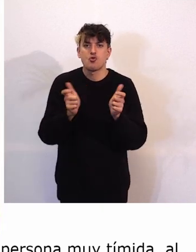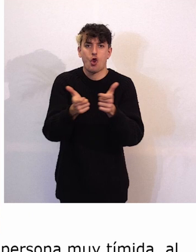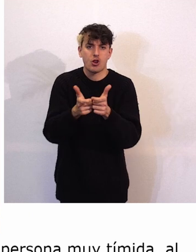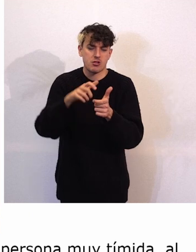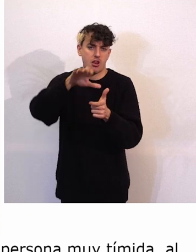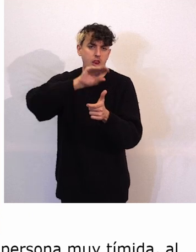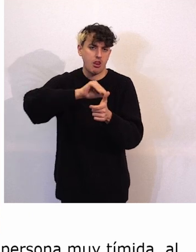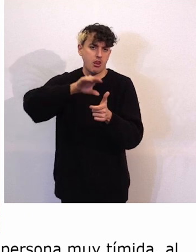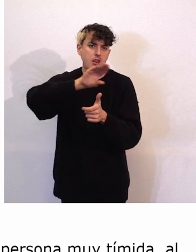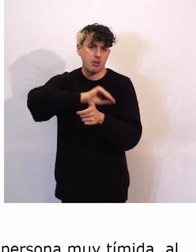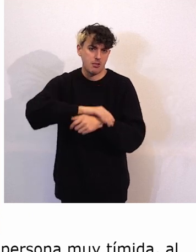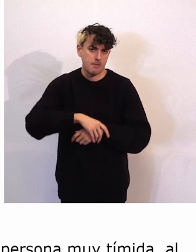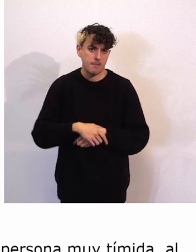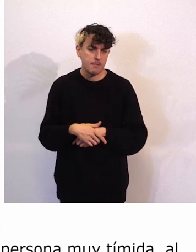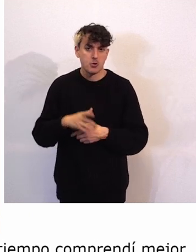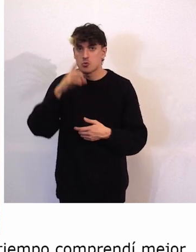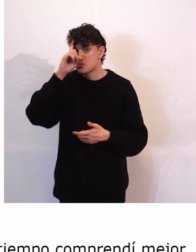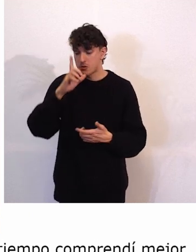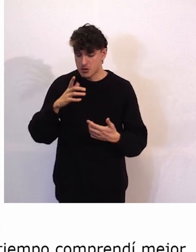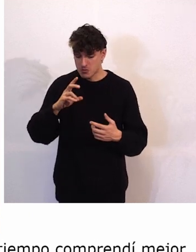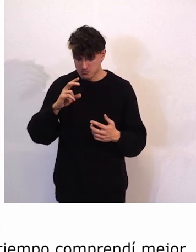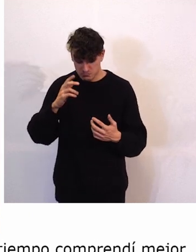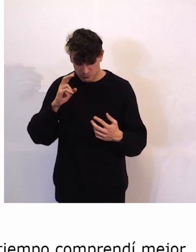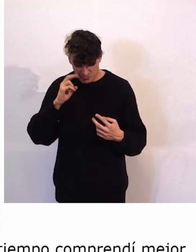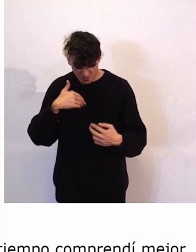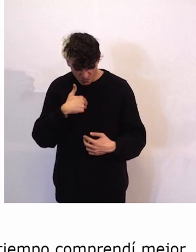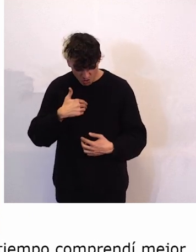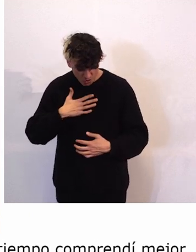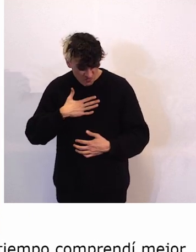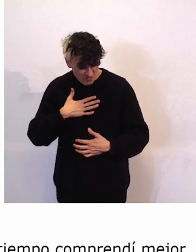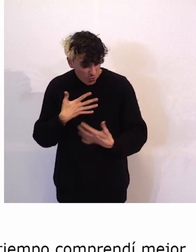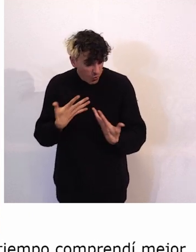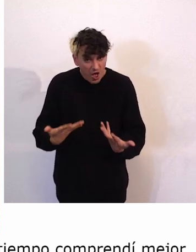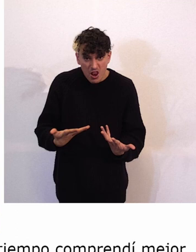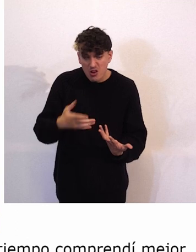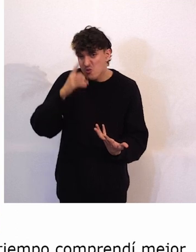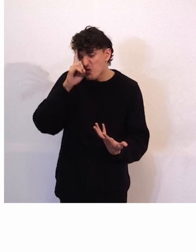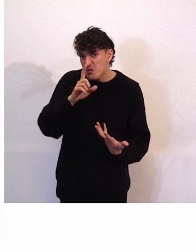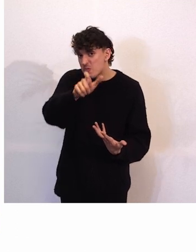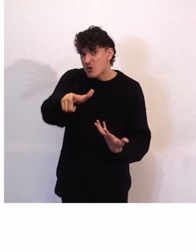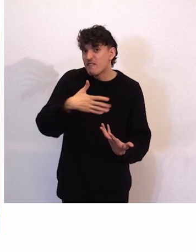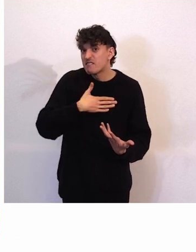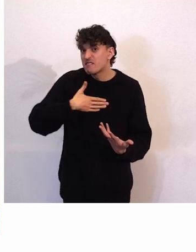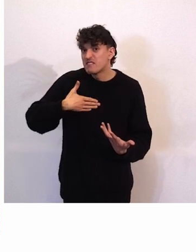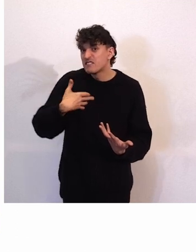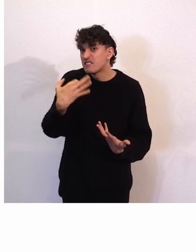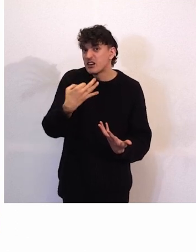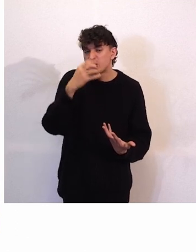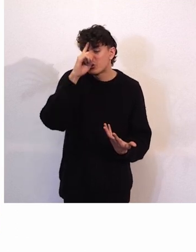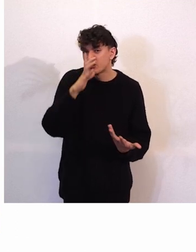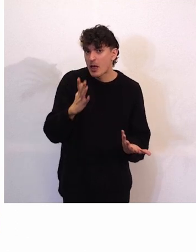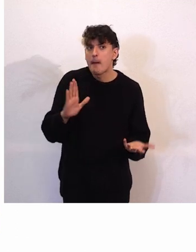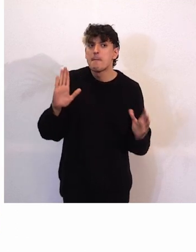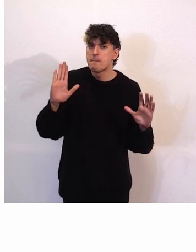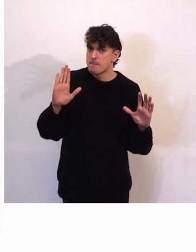No sabía muy bien cuál era mi función ni qué se esperaba de mí, pero sabía que aquello era decisivo